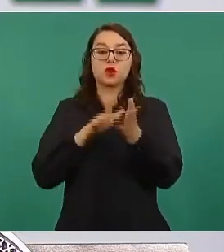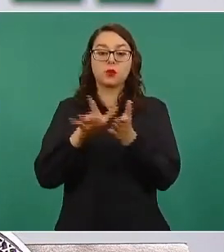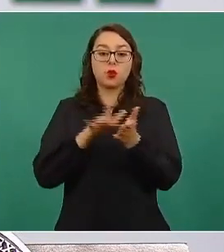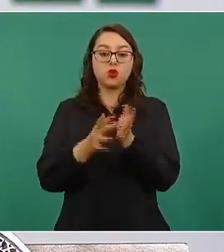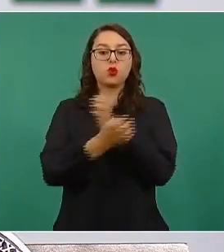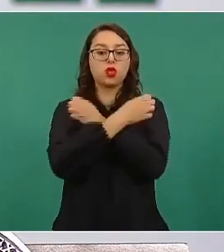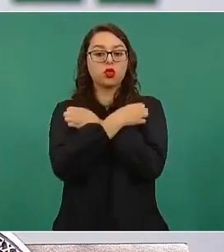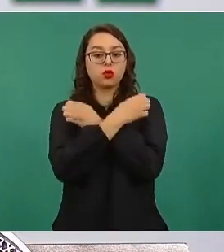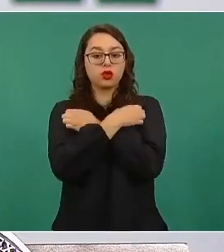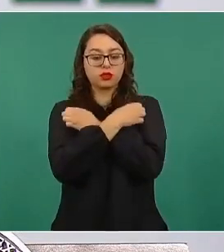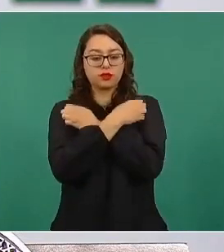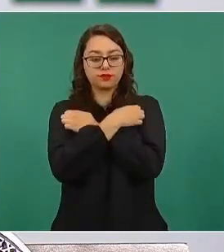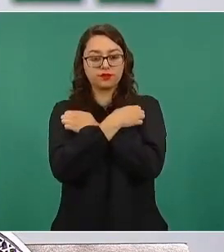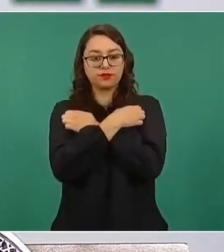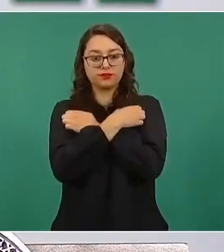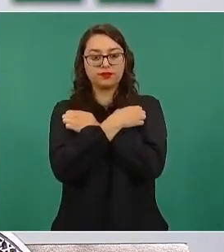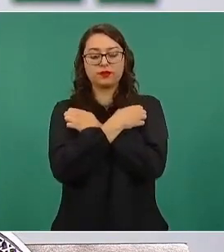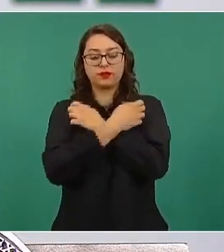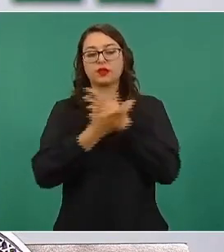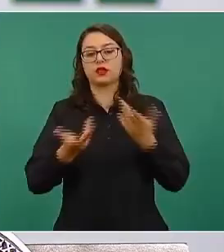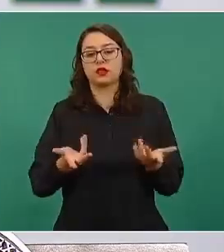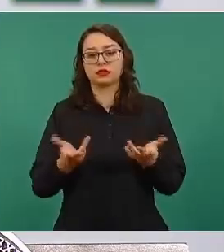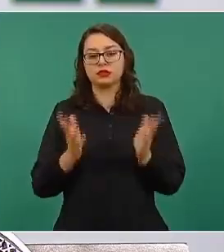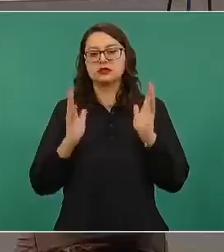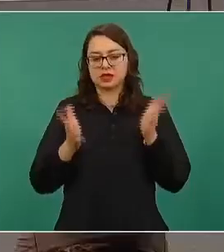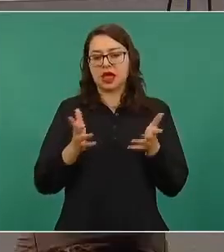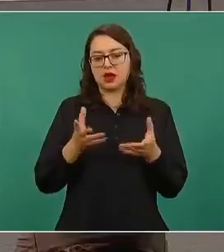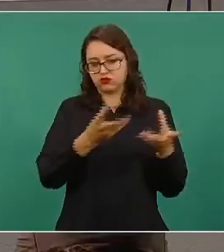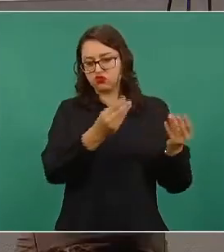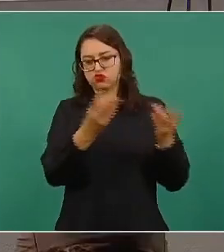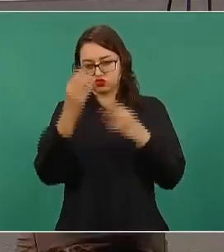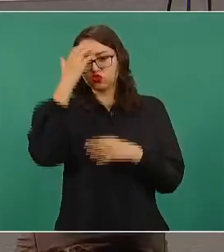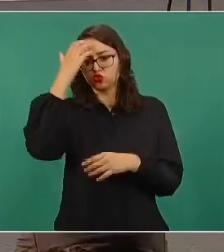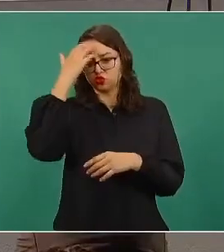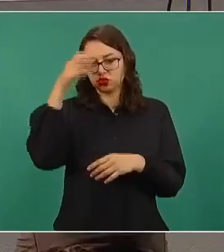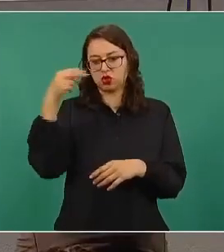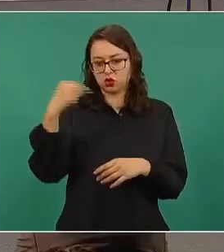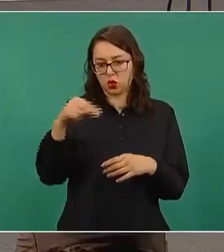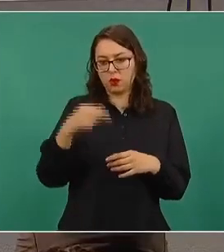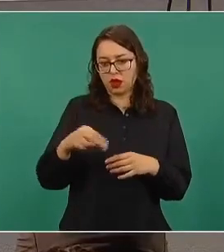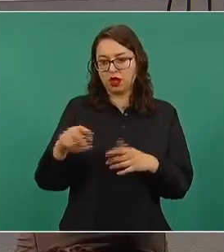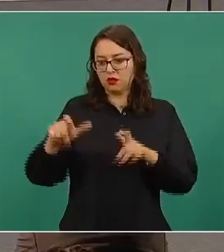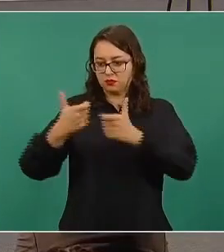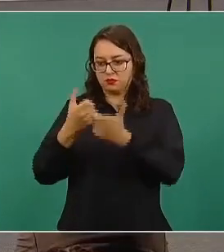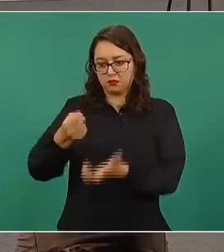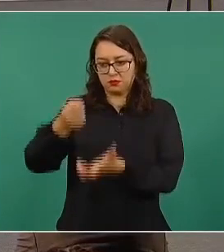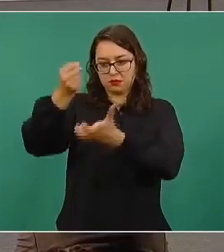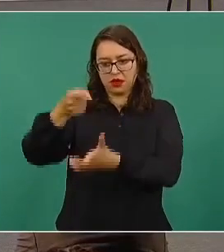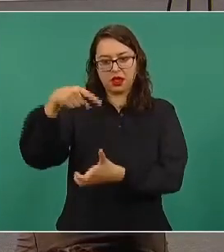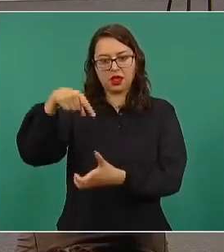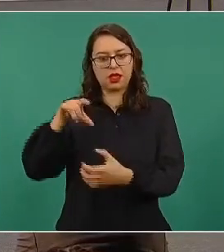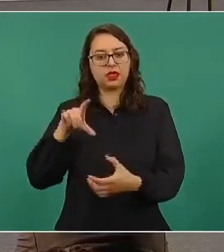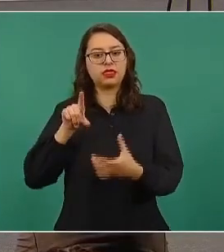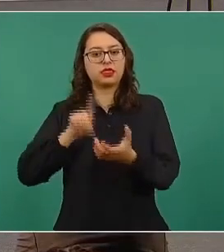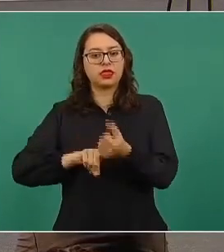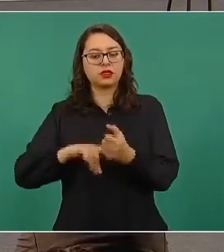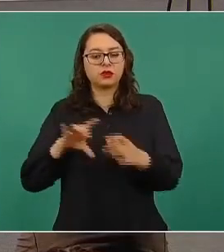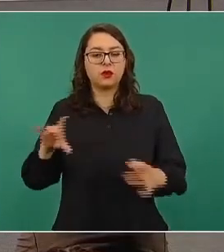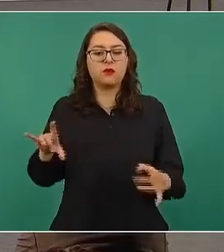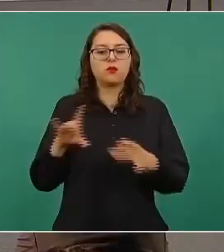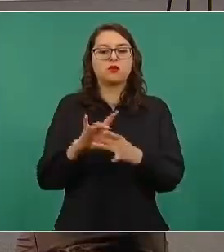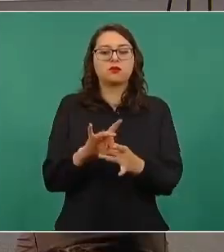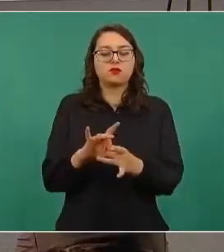educativo. El FONE creo que ya es bastante conocido, está vinculado o